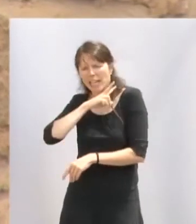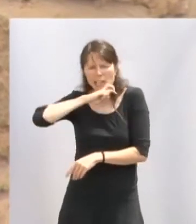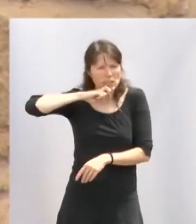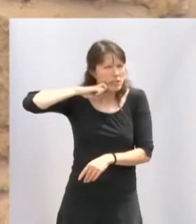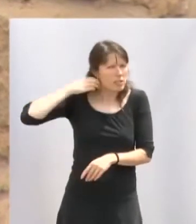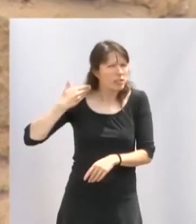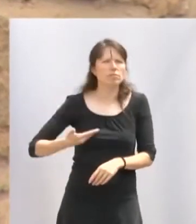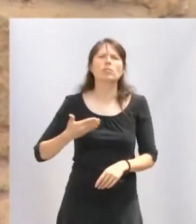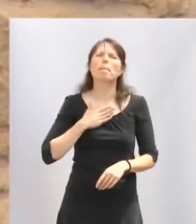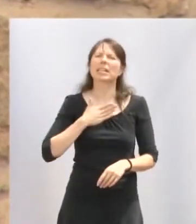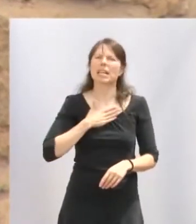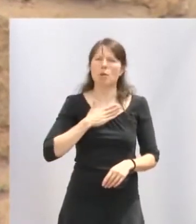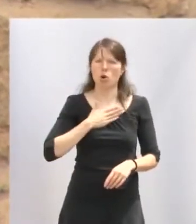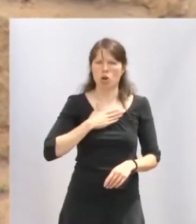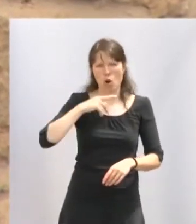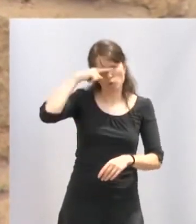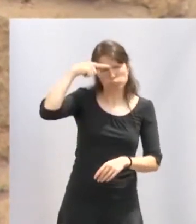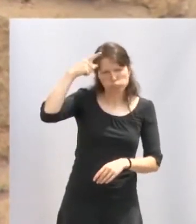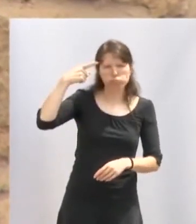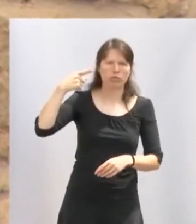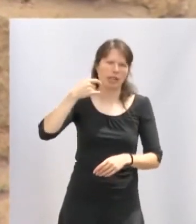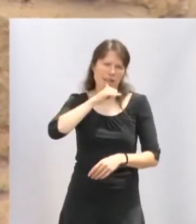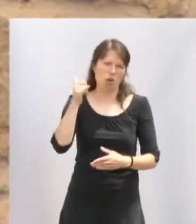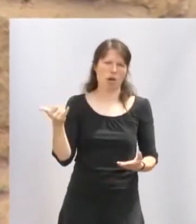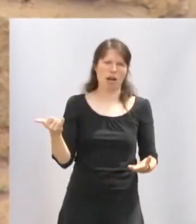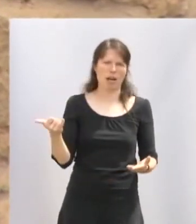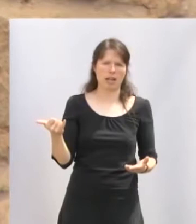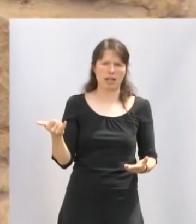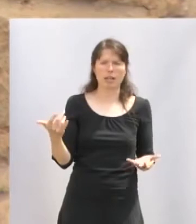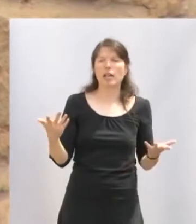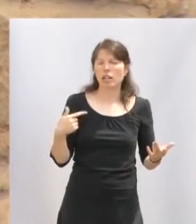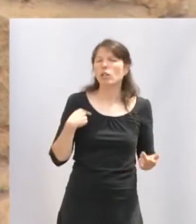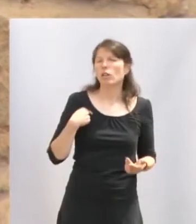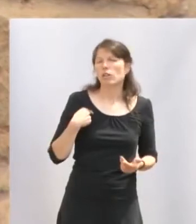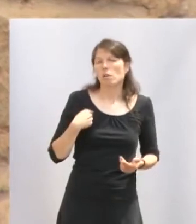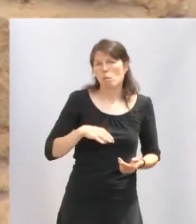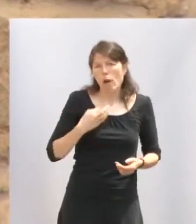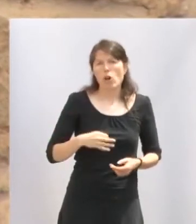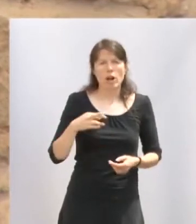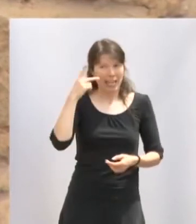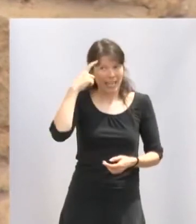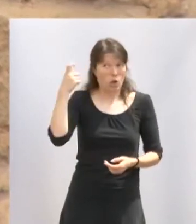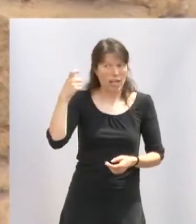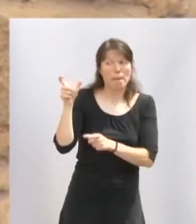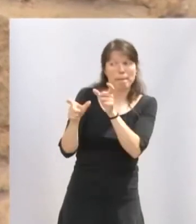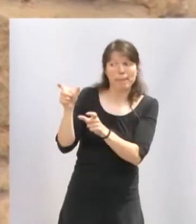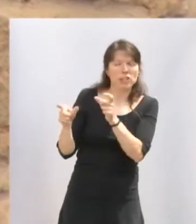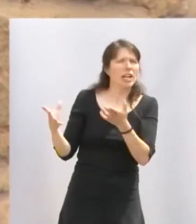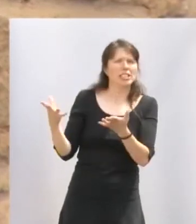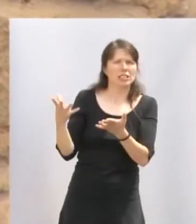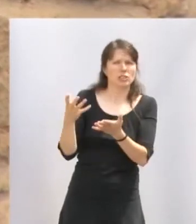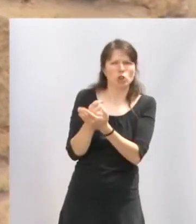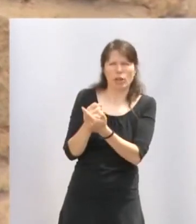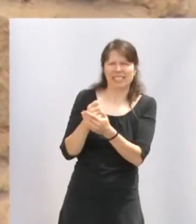patrimonio folclórico riojano. Si me lo permiten, he de recordar que los danzadores que han compuesto el grupo de danzas de Logroño